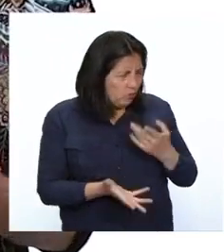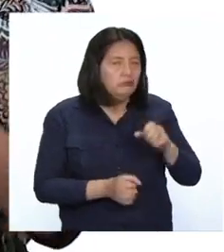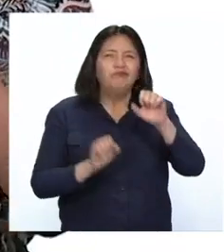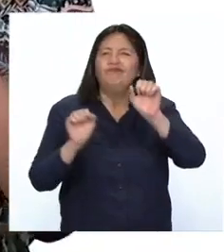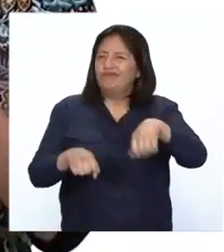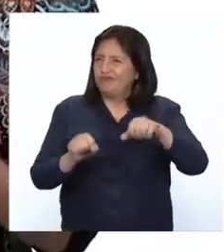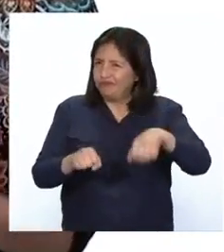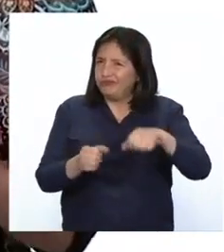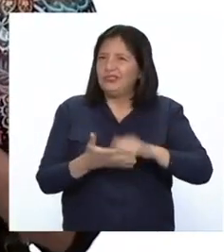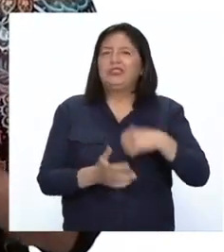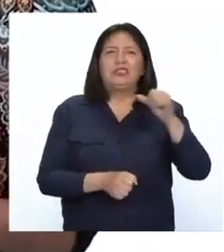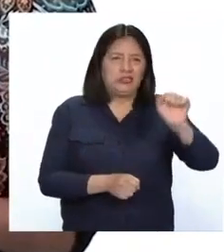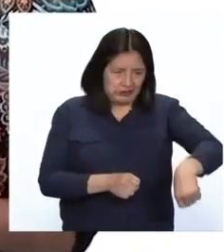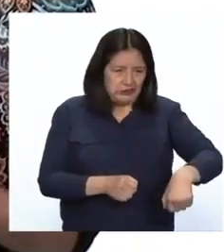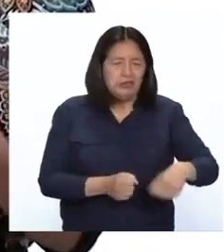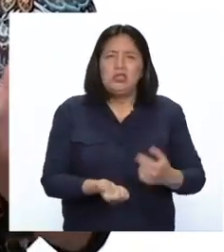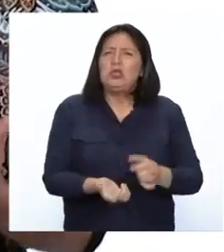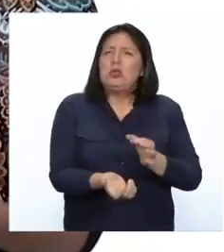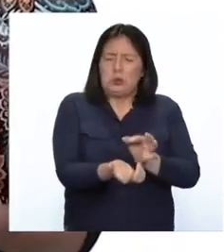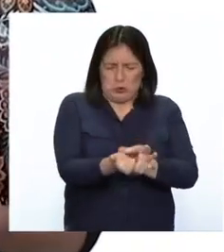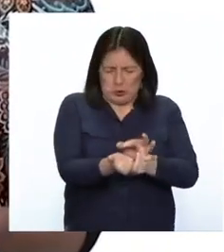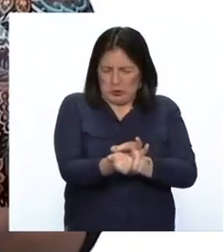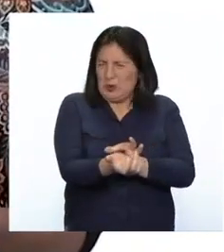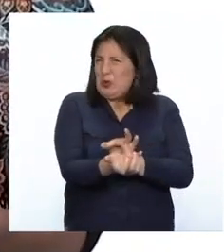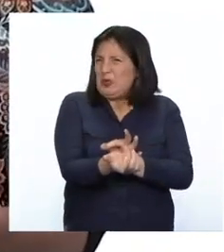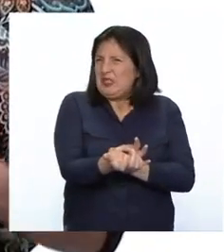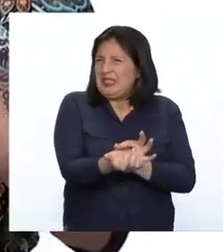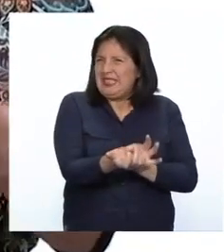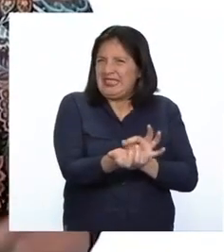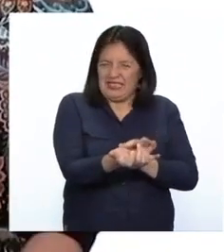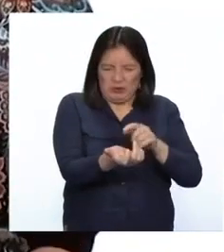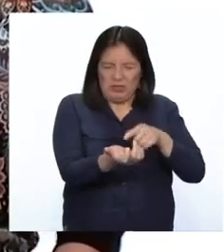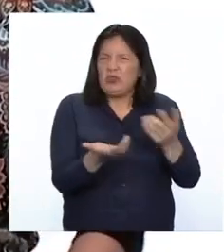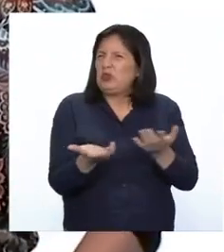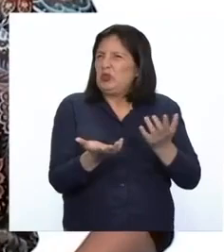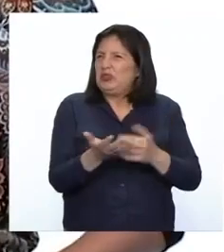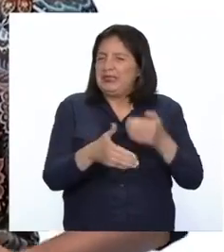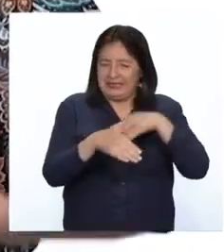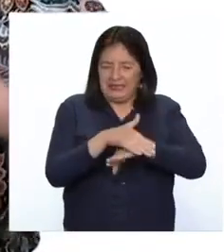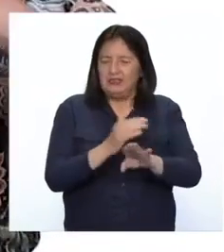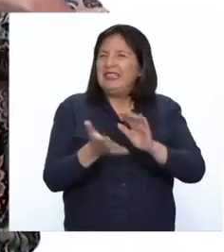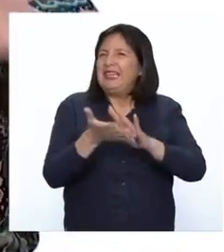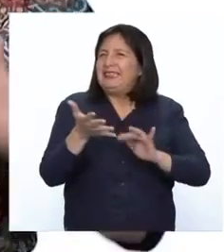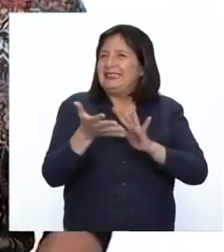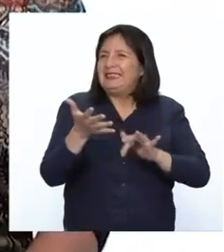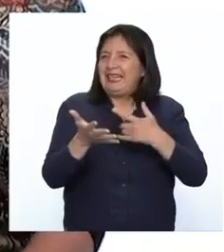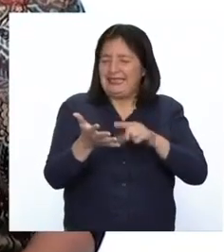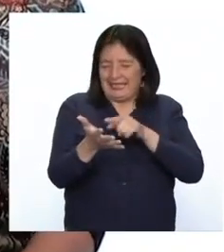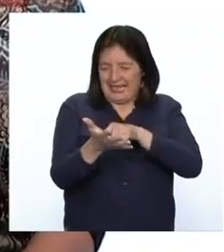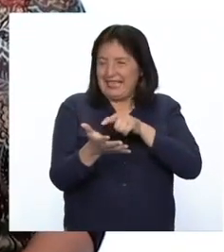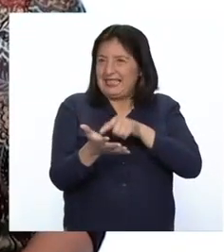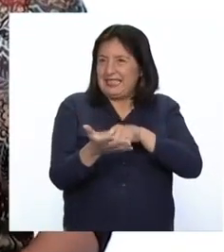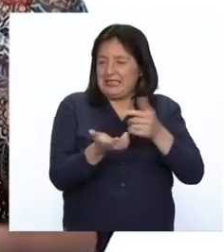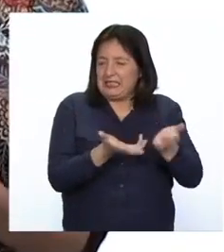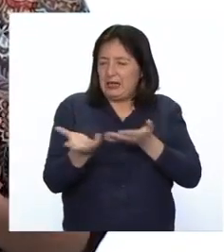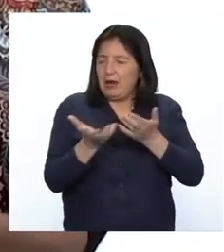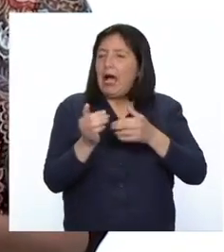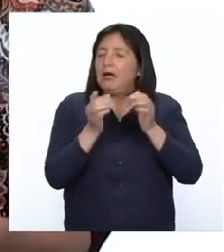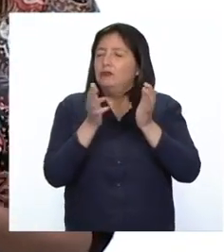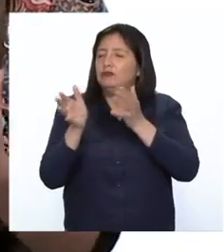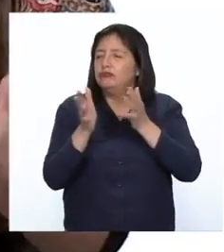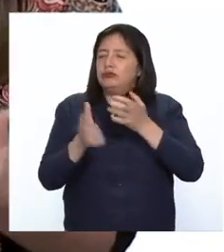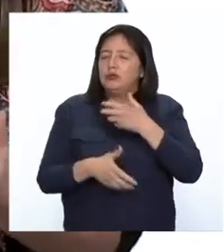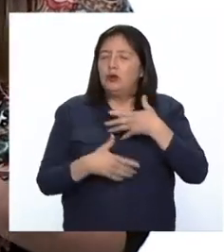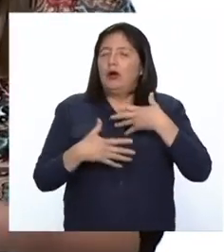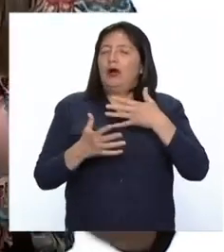dijo Teresa, los glóbulos rojos son células especiales que se encuentran en nuestra sangre y transportan el oxígeno que